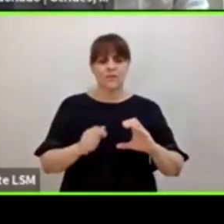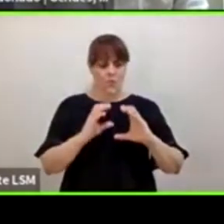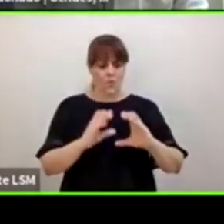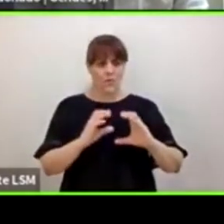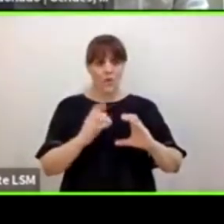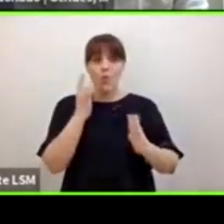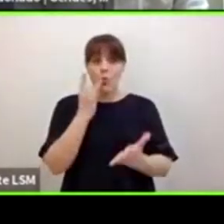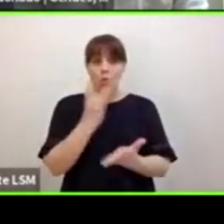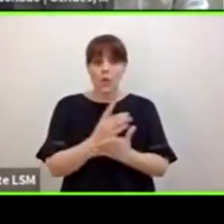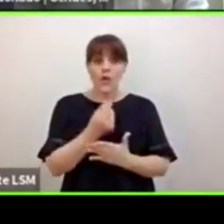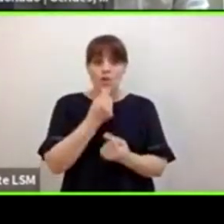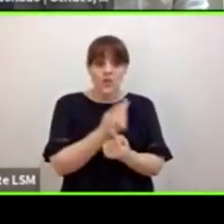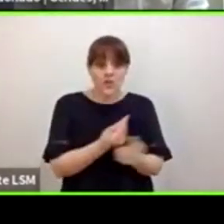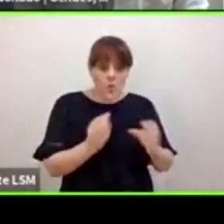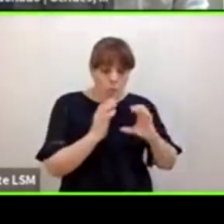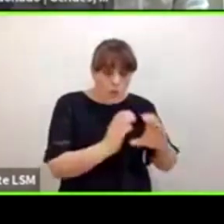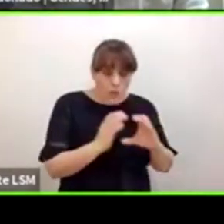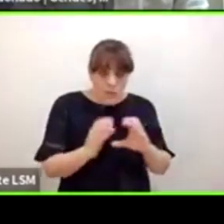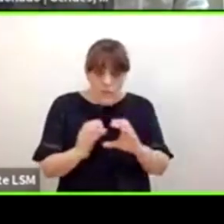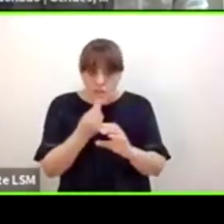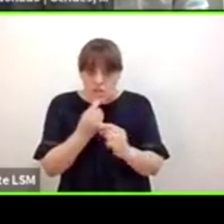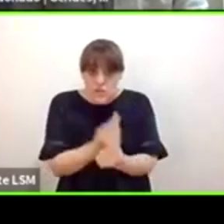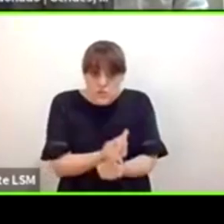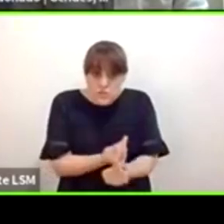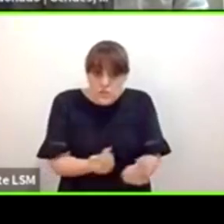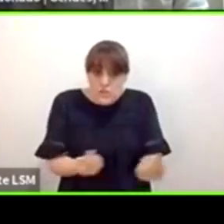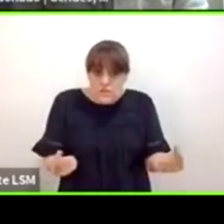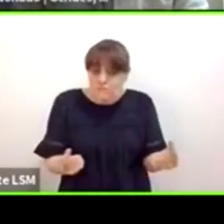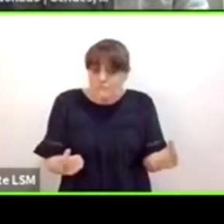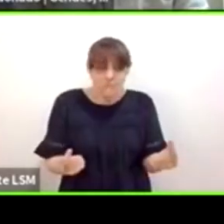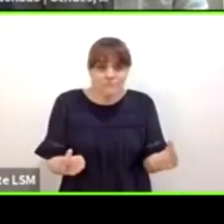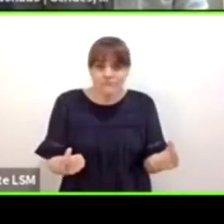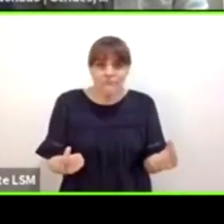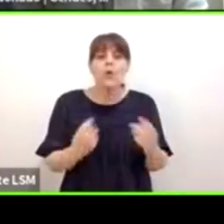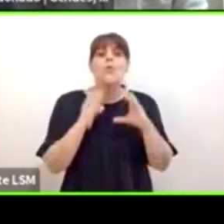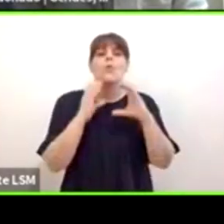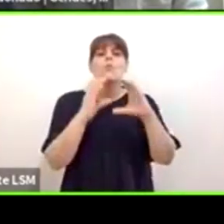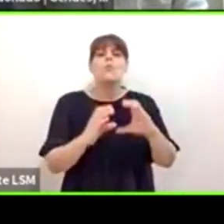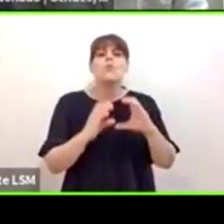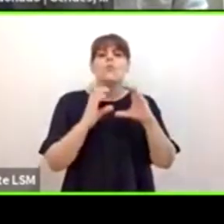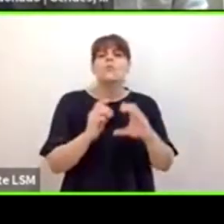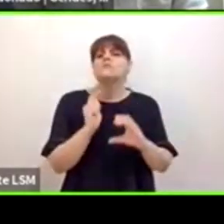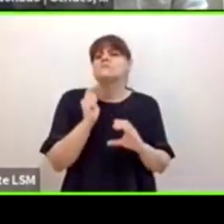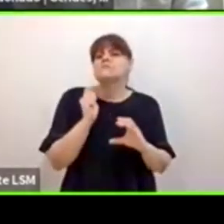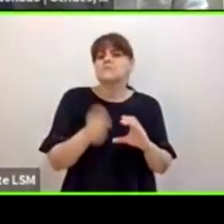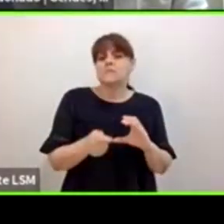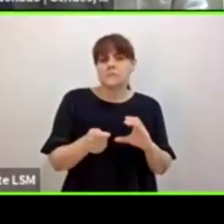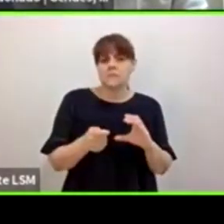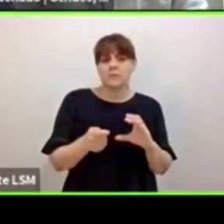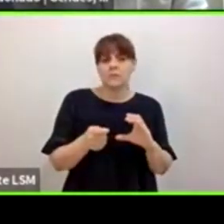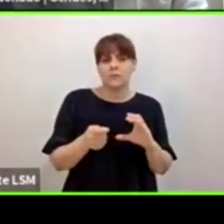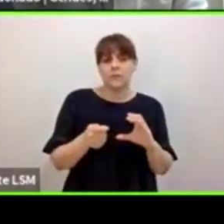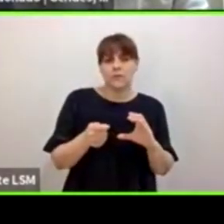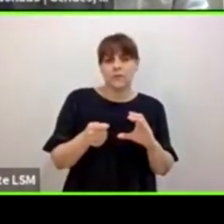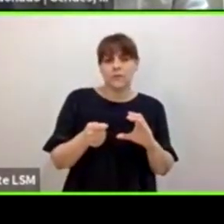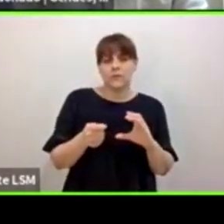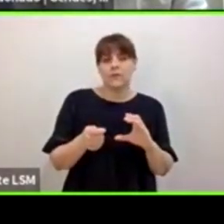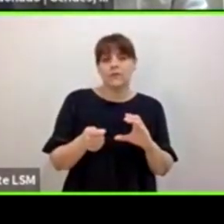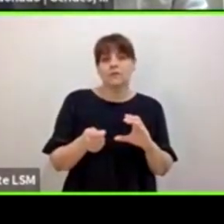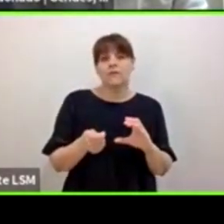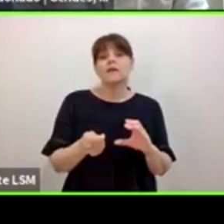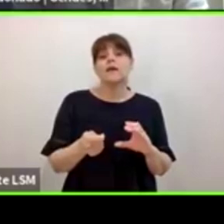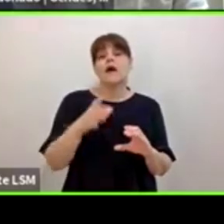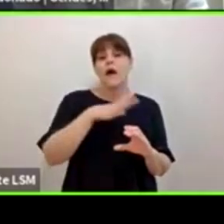infantil de los niños pequeñitos cuidados significa que tenemos niñas